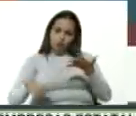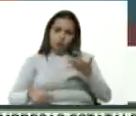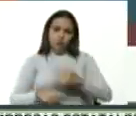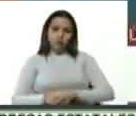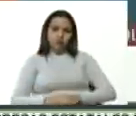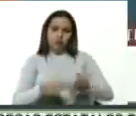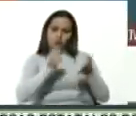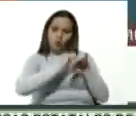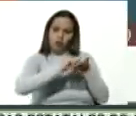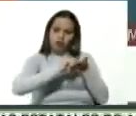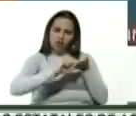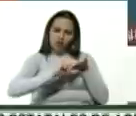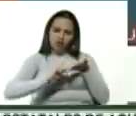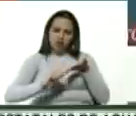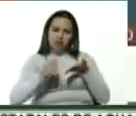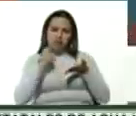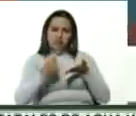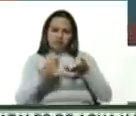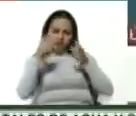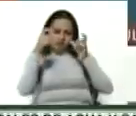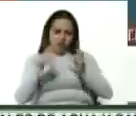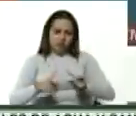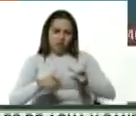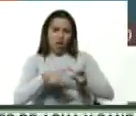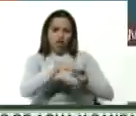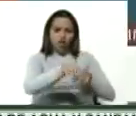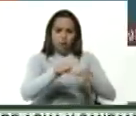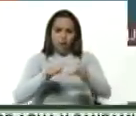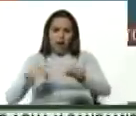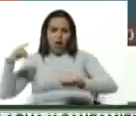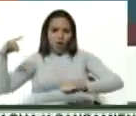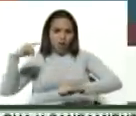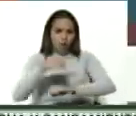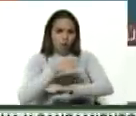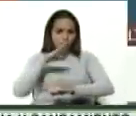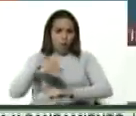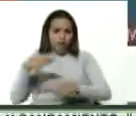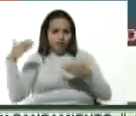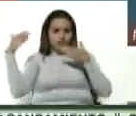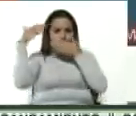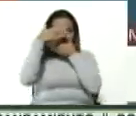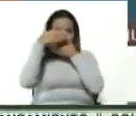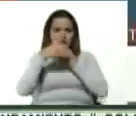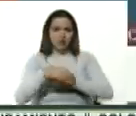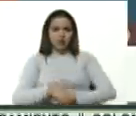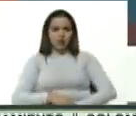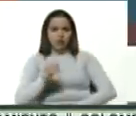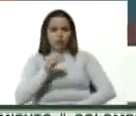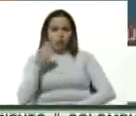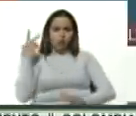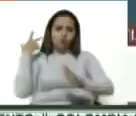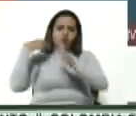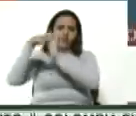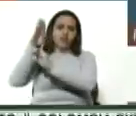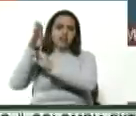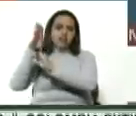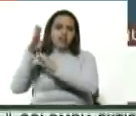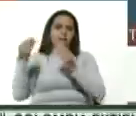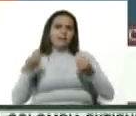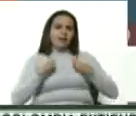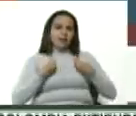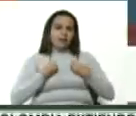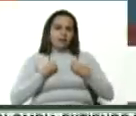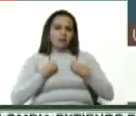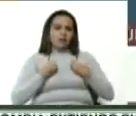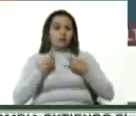las anotaciones, de que su rol era tomar los aeropuertos para secuestrar, o para llevarse, vivo, pero